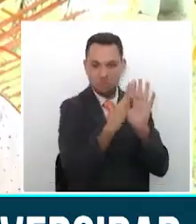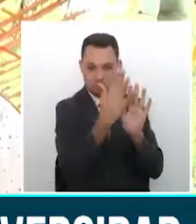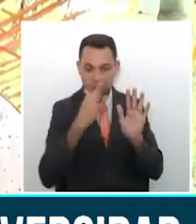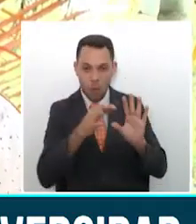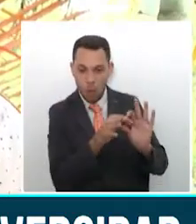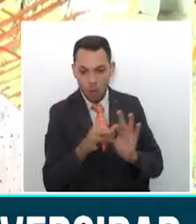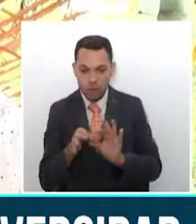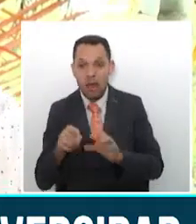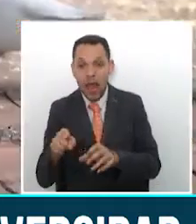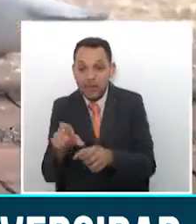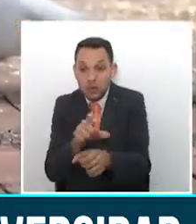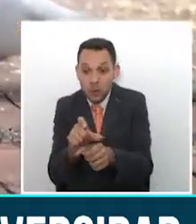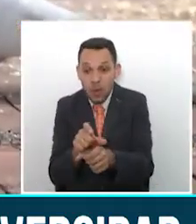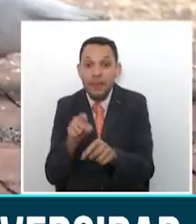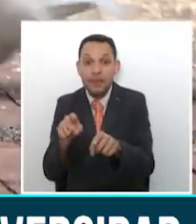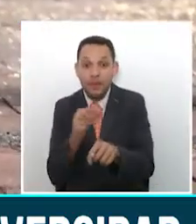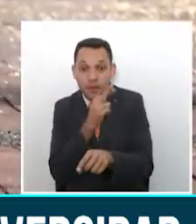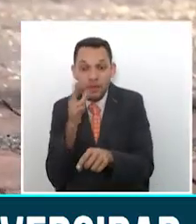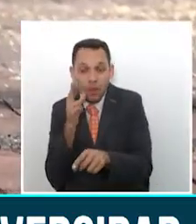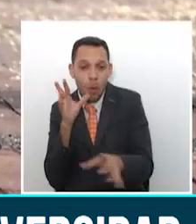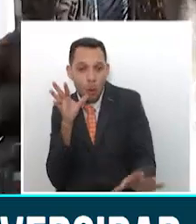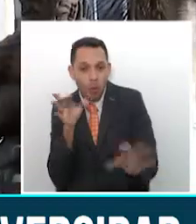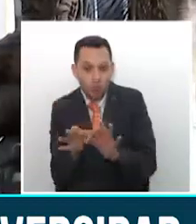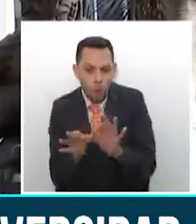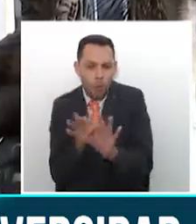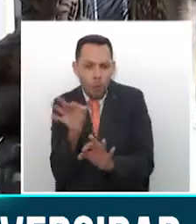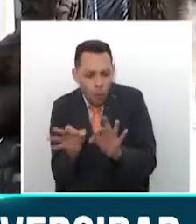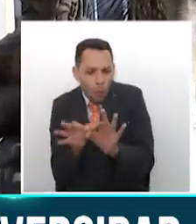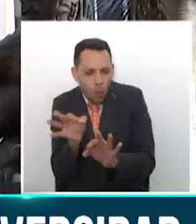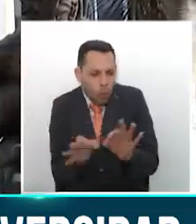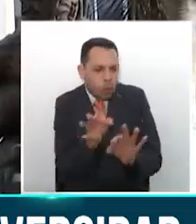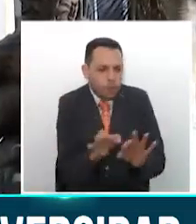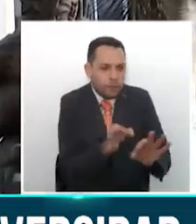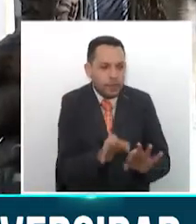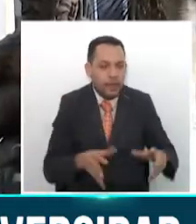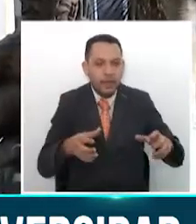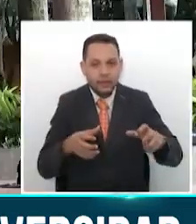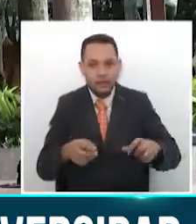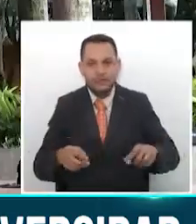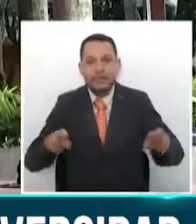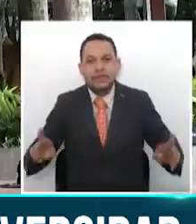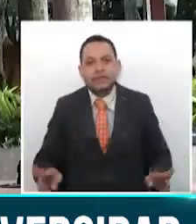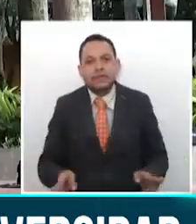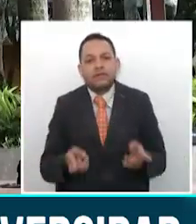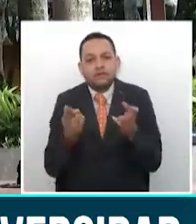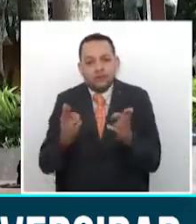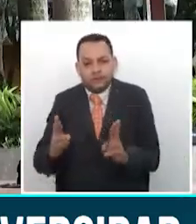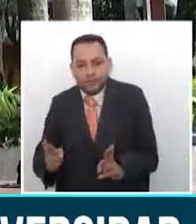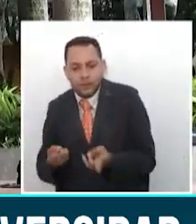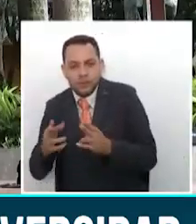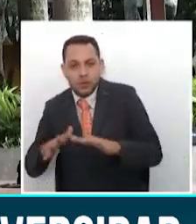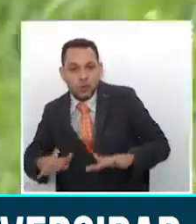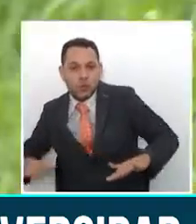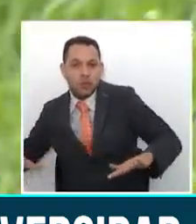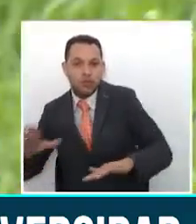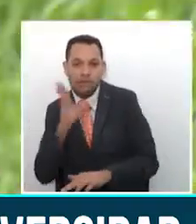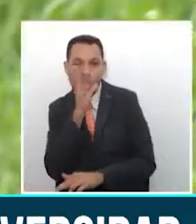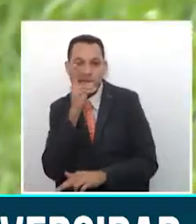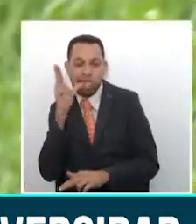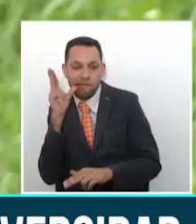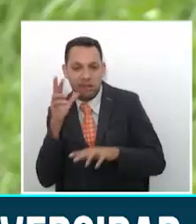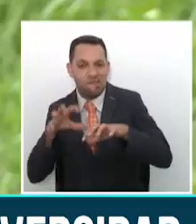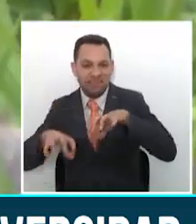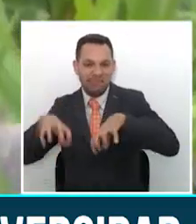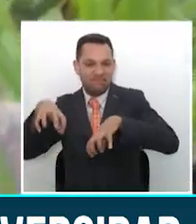a los espacios rurales. Este programa busca restaurar zonas del departamento que tiene gran biodiversidad, el 30% de aves del país,